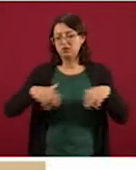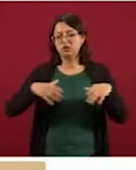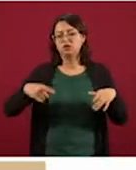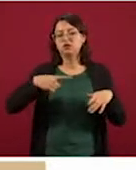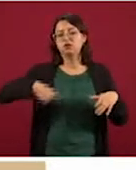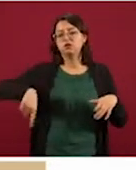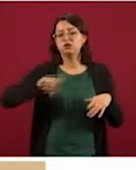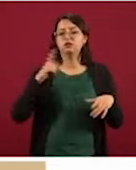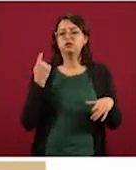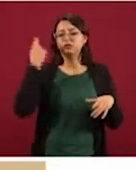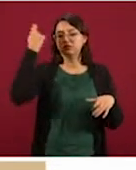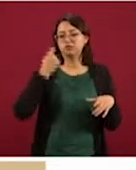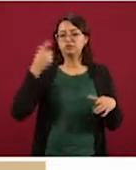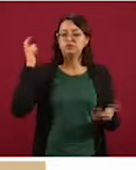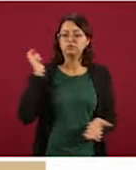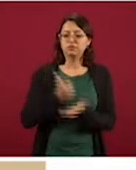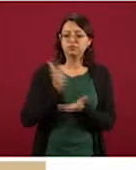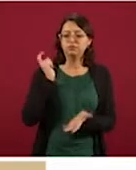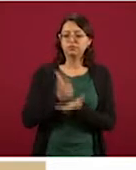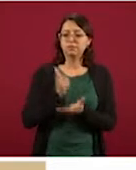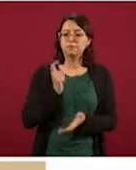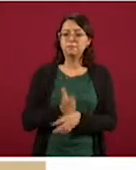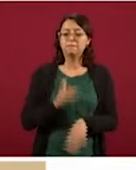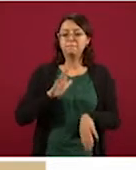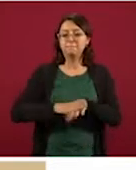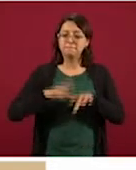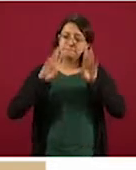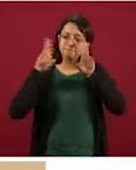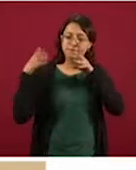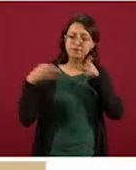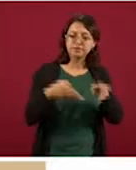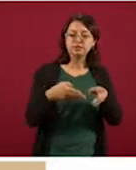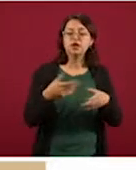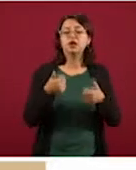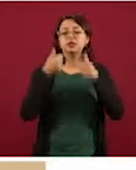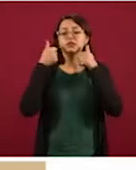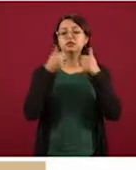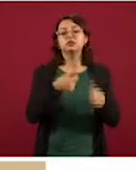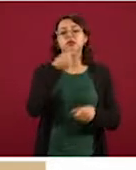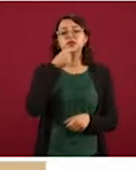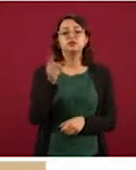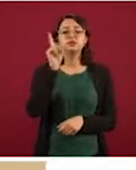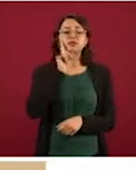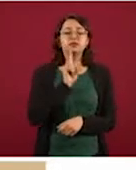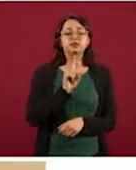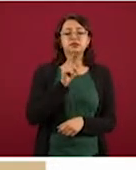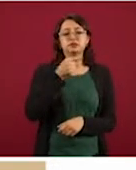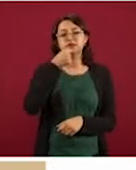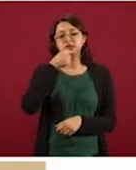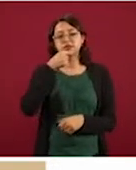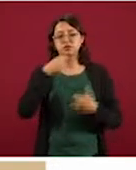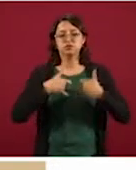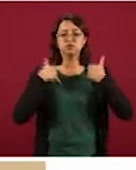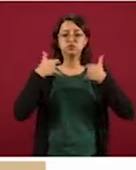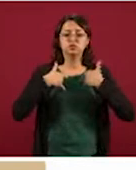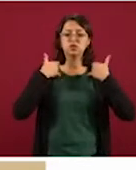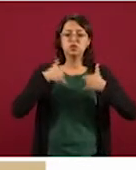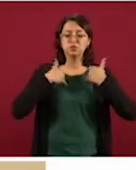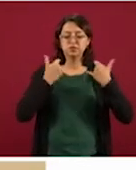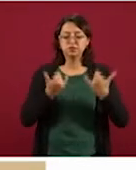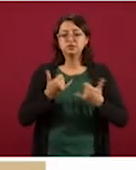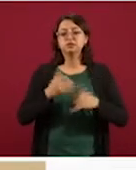nuestra pensión está enfocada principalmente a atender a niños y jóvenes. Por lo tanto,